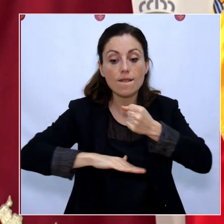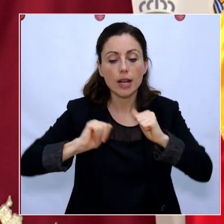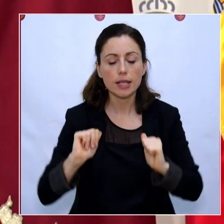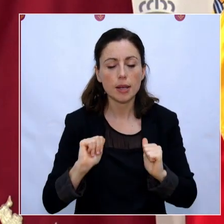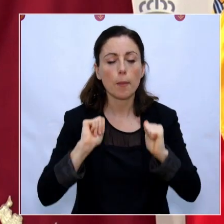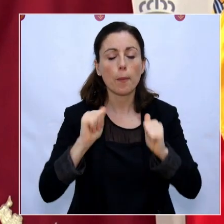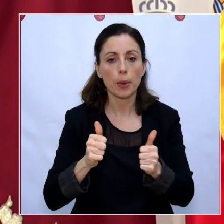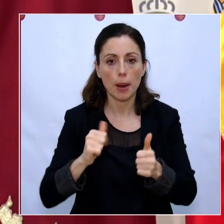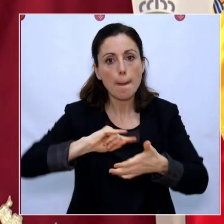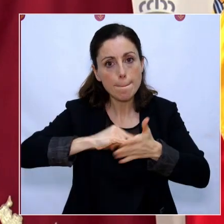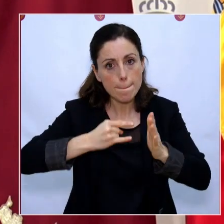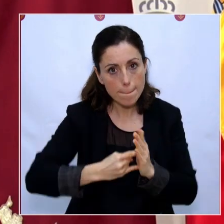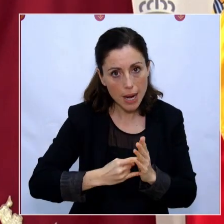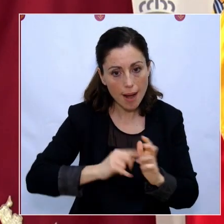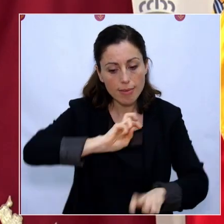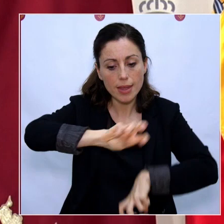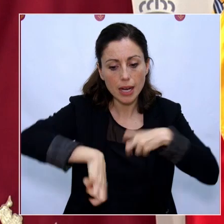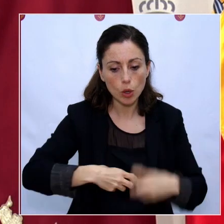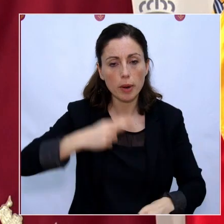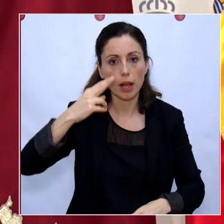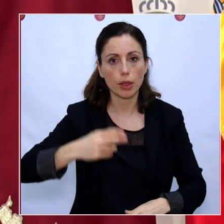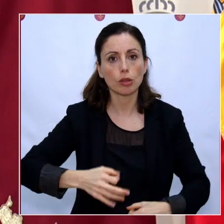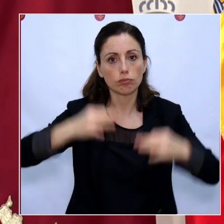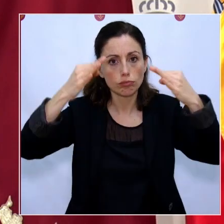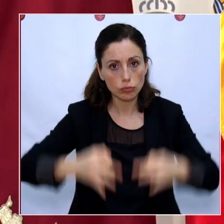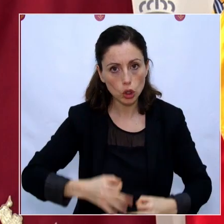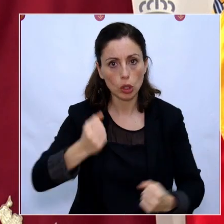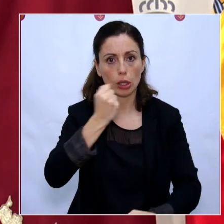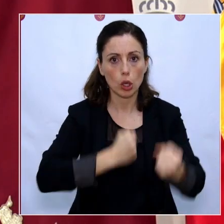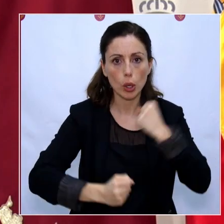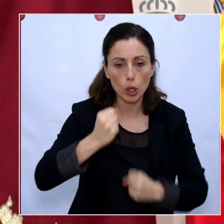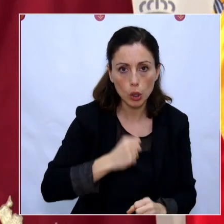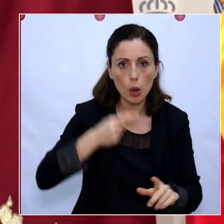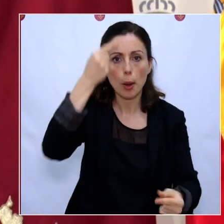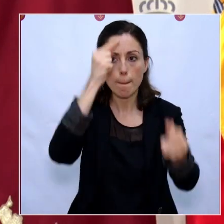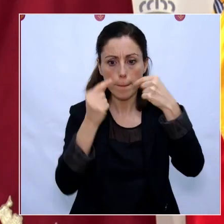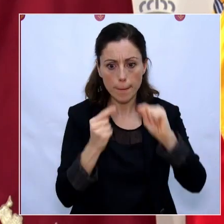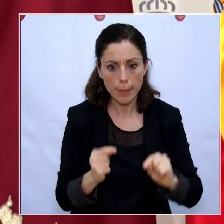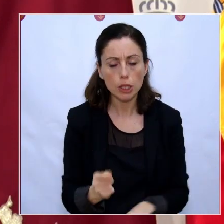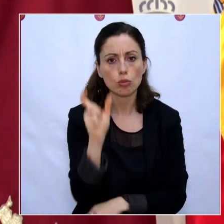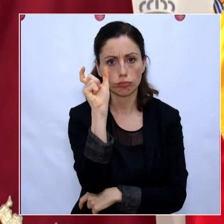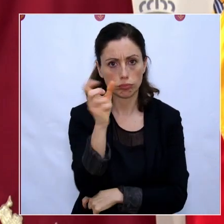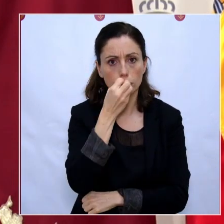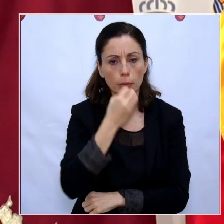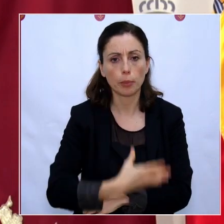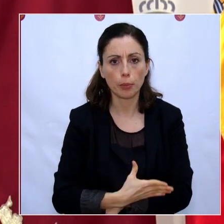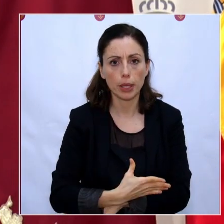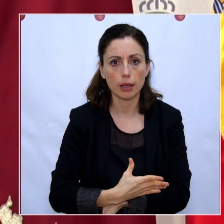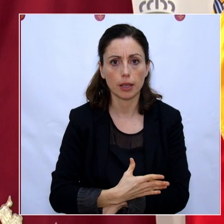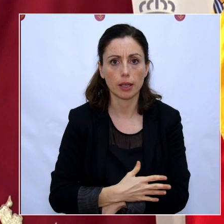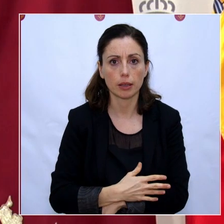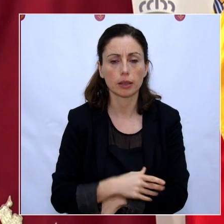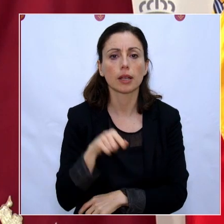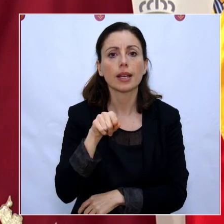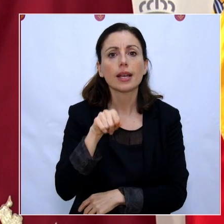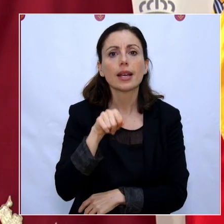un plan de recuperación sólido. Un plan de recuperación económica que tiene que tener una dotación presupuestaria suficiente, que tiene que estar basada, por supuesto,